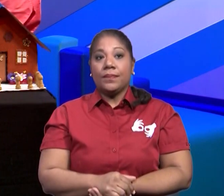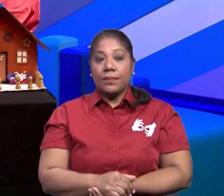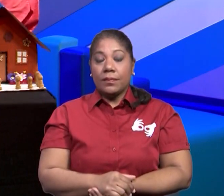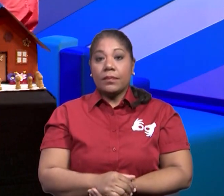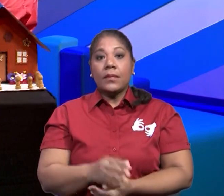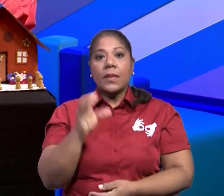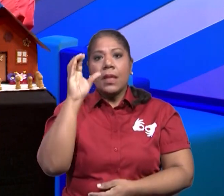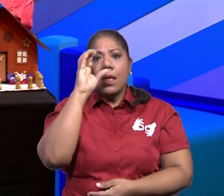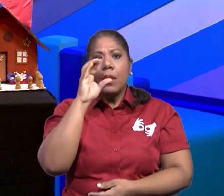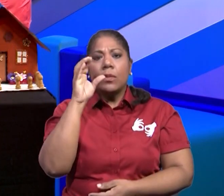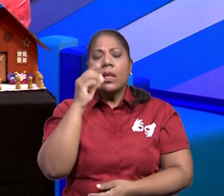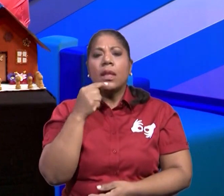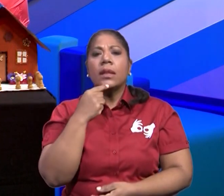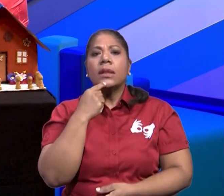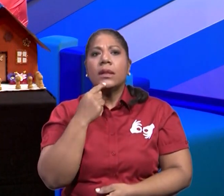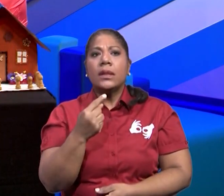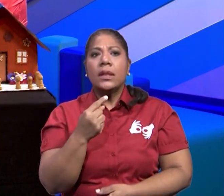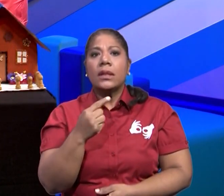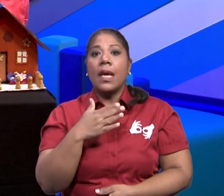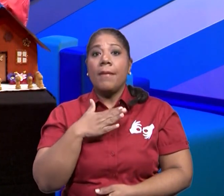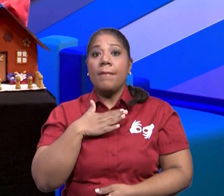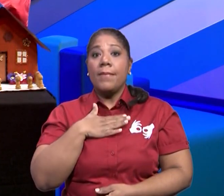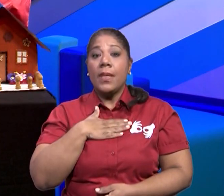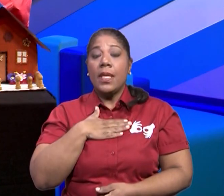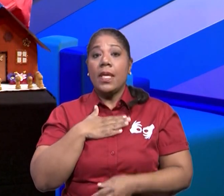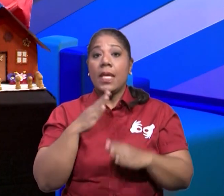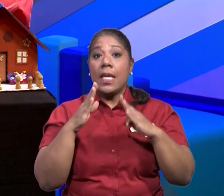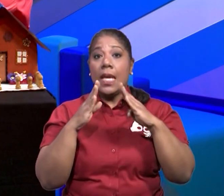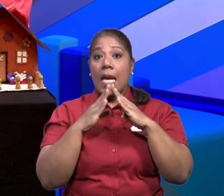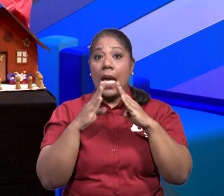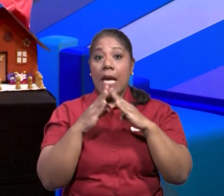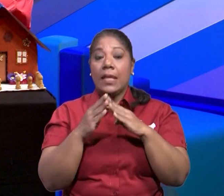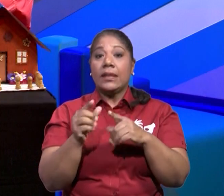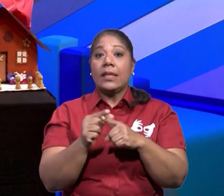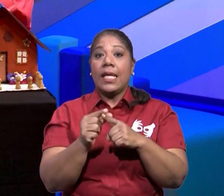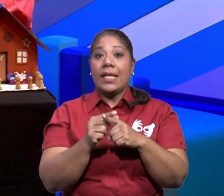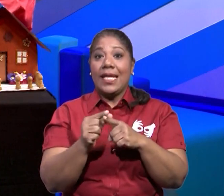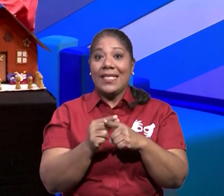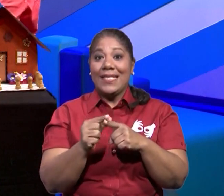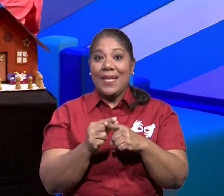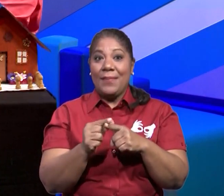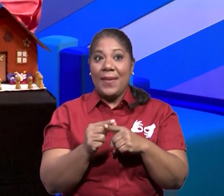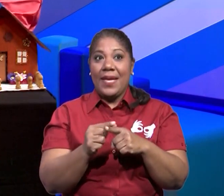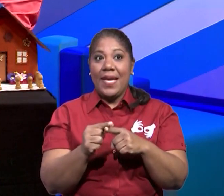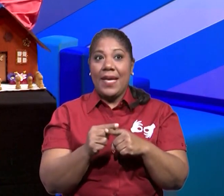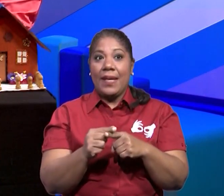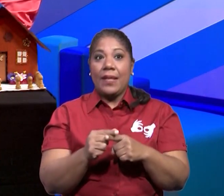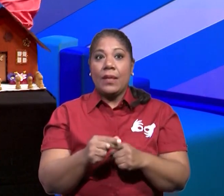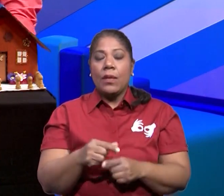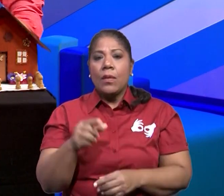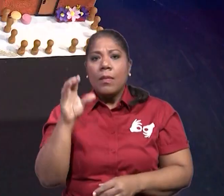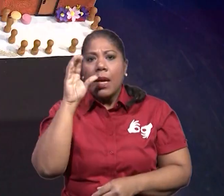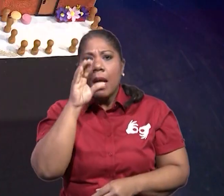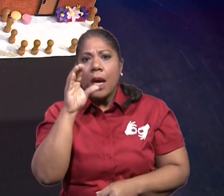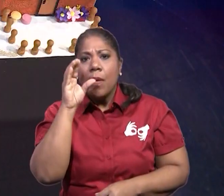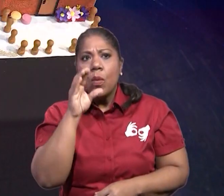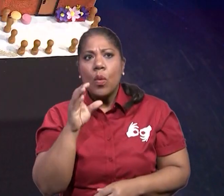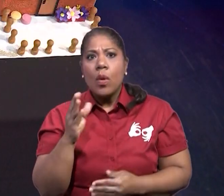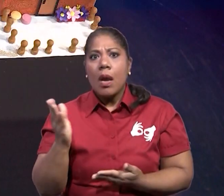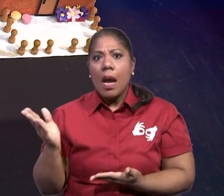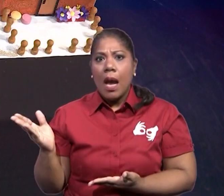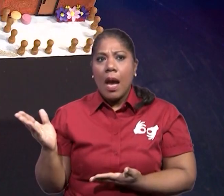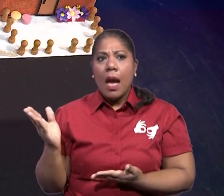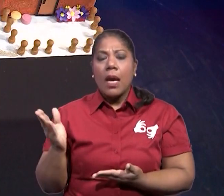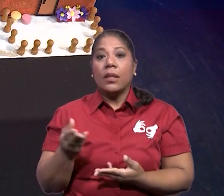La primera dice, mi casa es de cemento. Van a observar acá, con